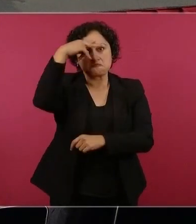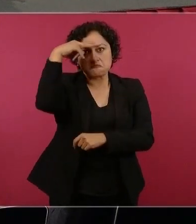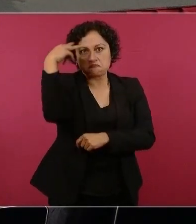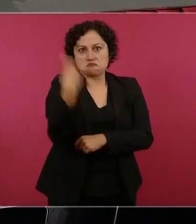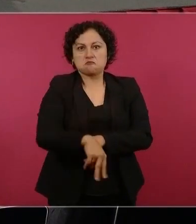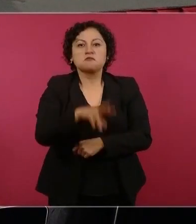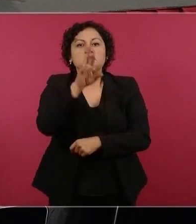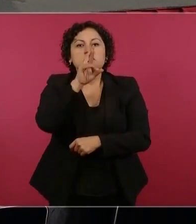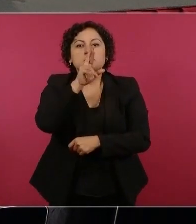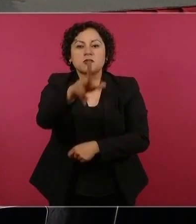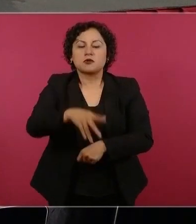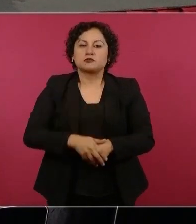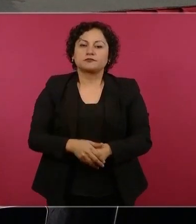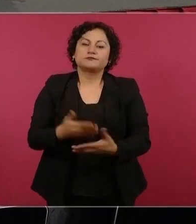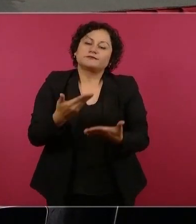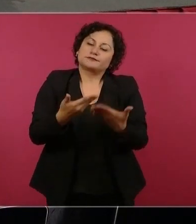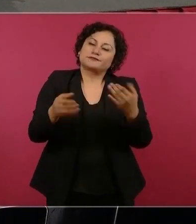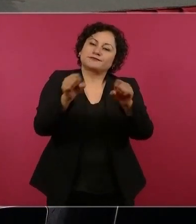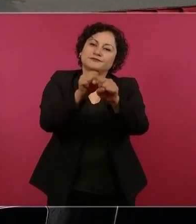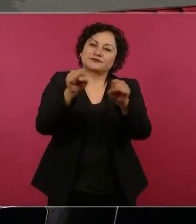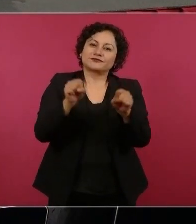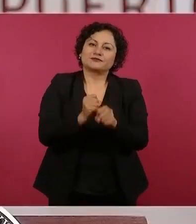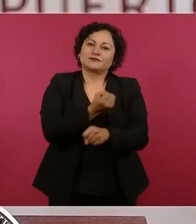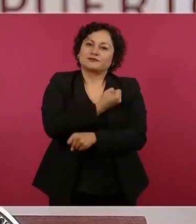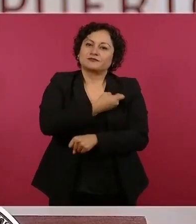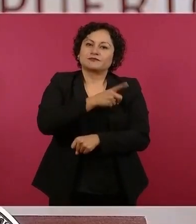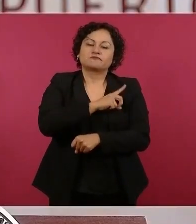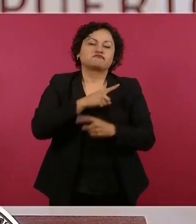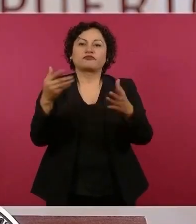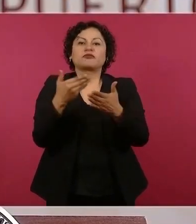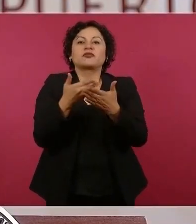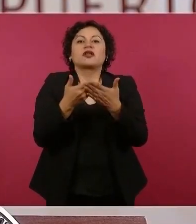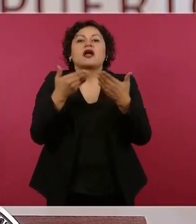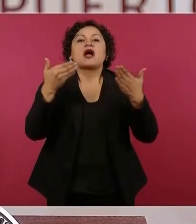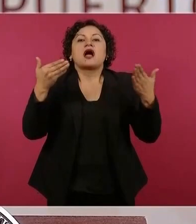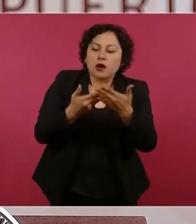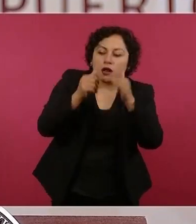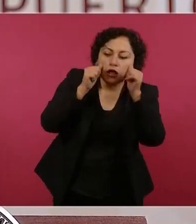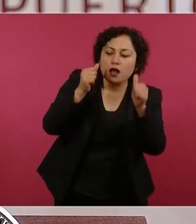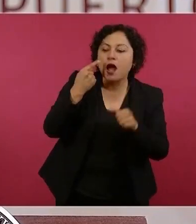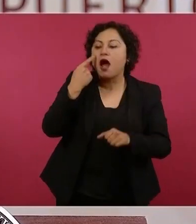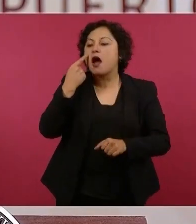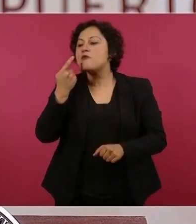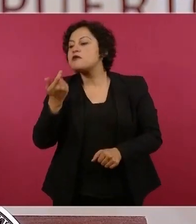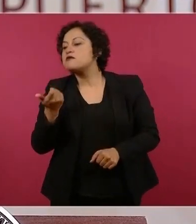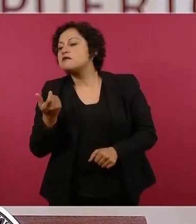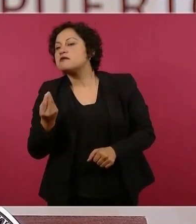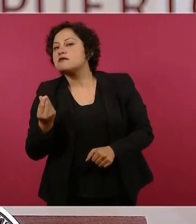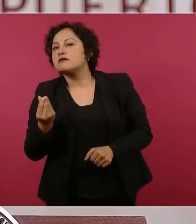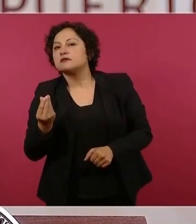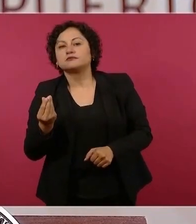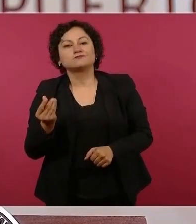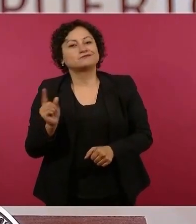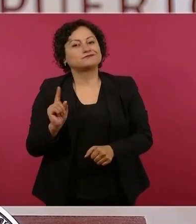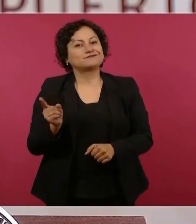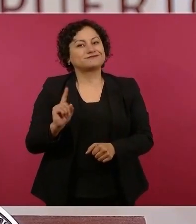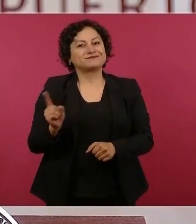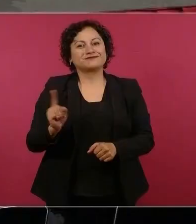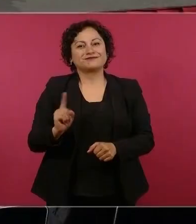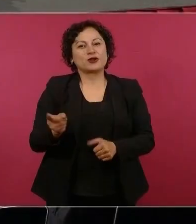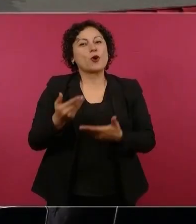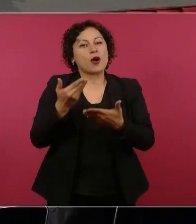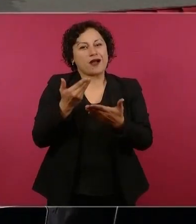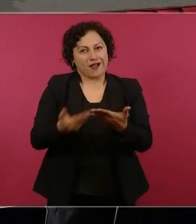modelo de salud, hoy no se taza la enfermedad mirando la cartera, hoy se taza la